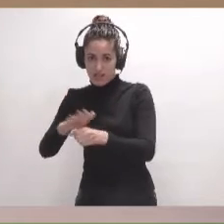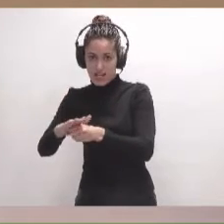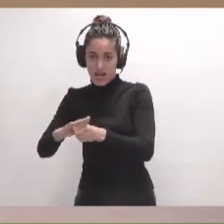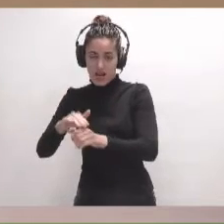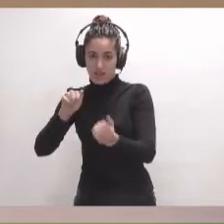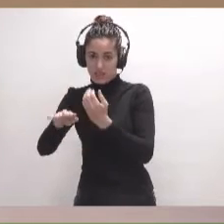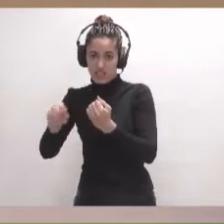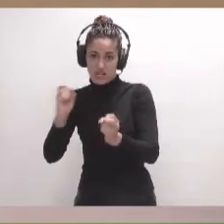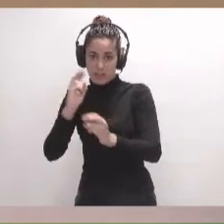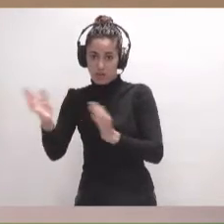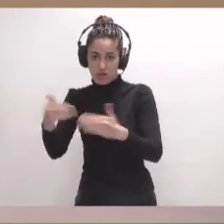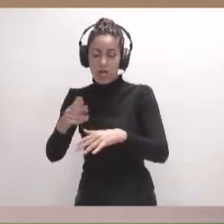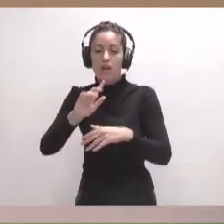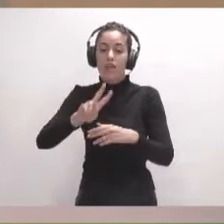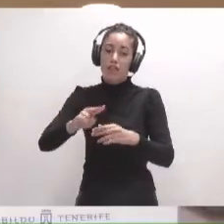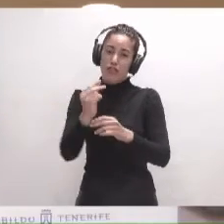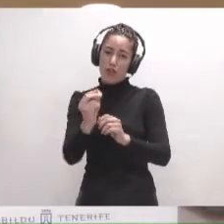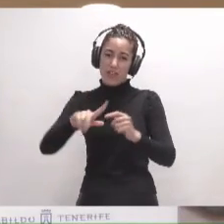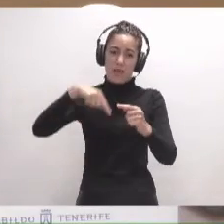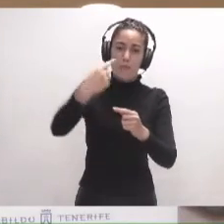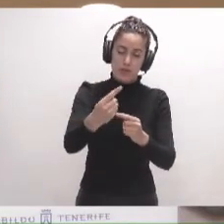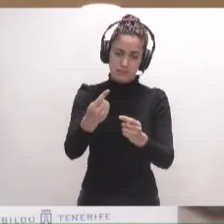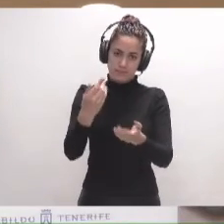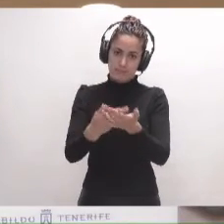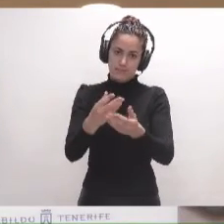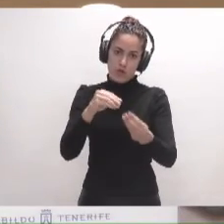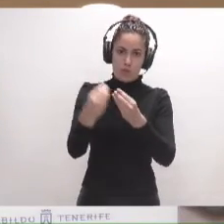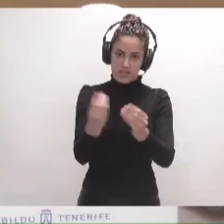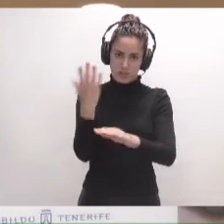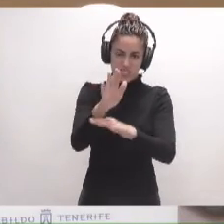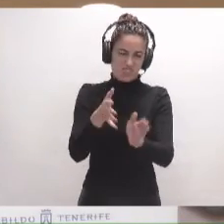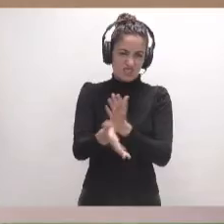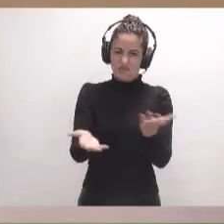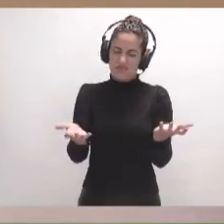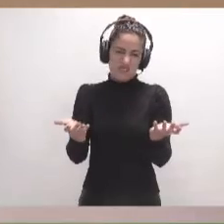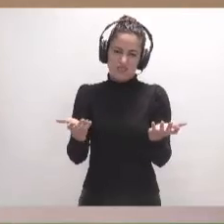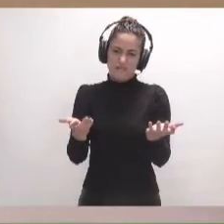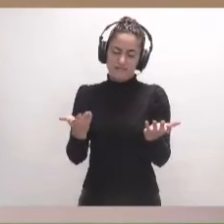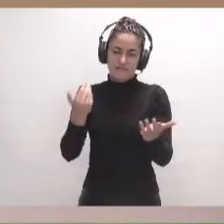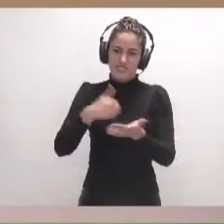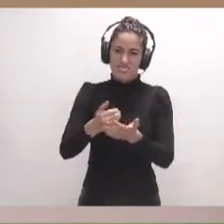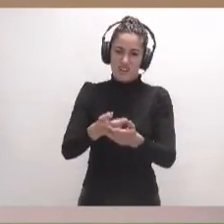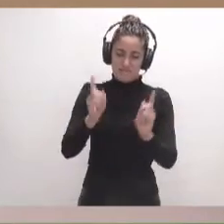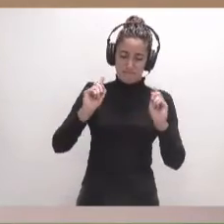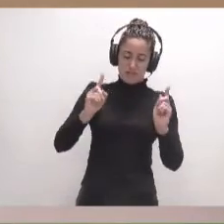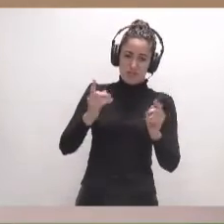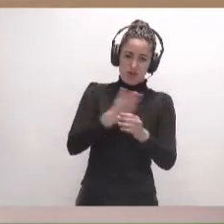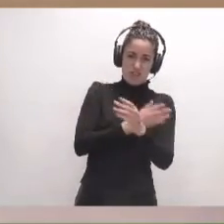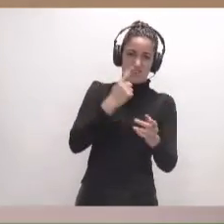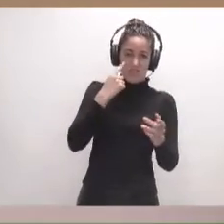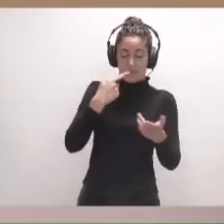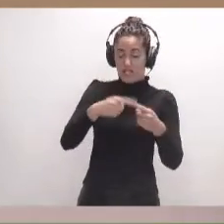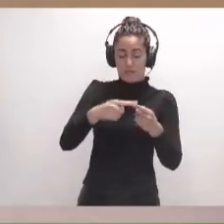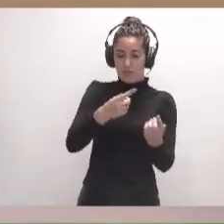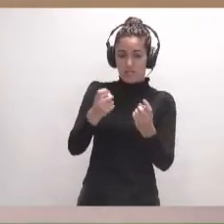carreteras y dos días después presentan la documentación. Con lo cual, ya había una previsión de que se iban a dar los elementos